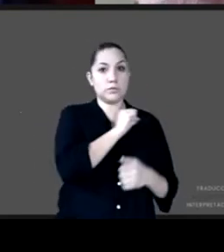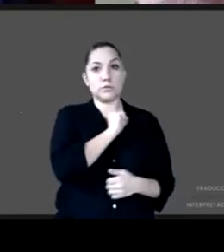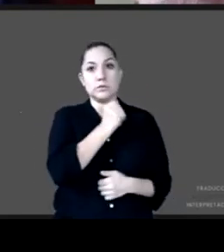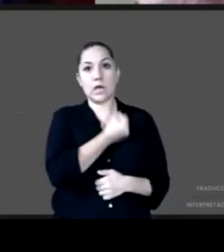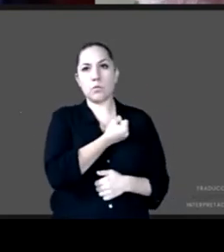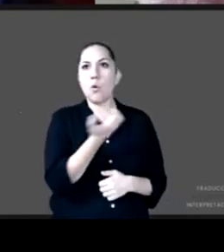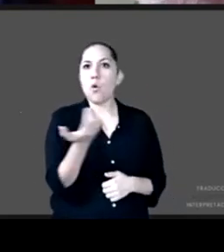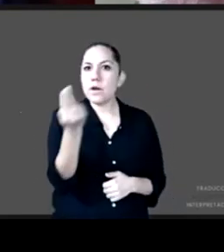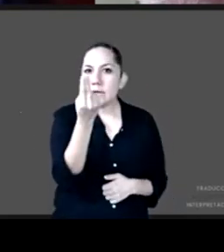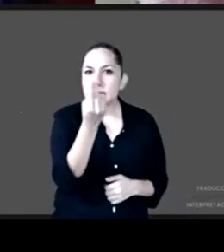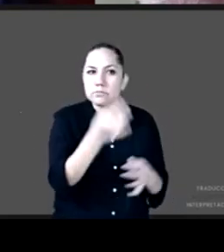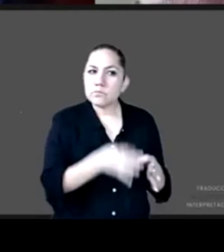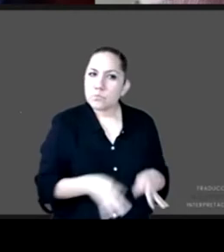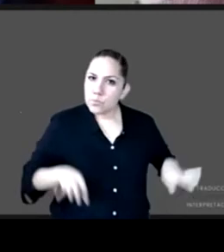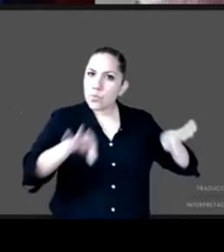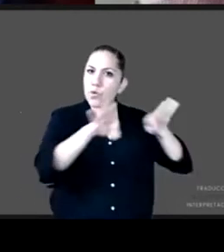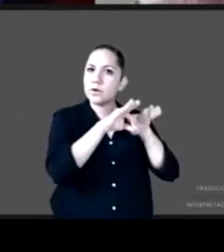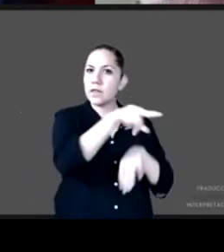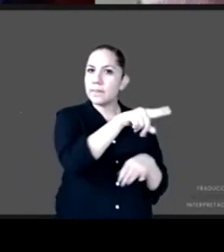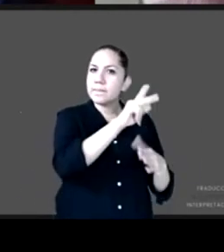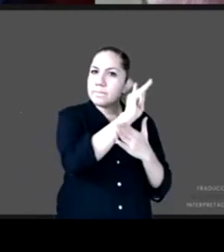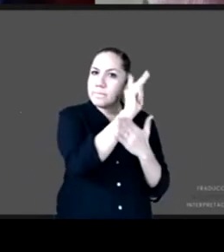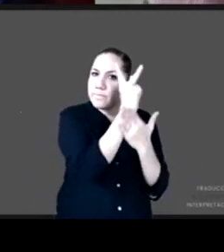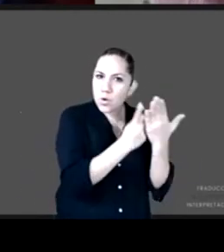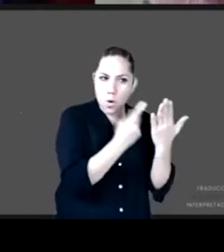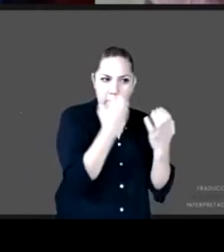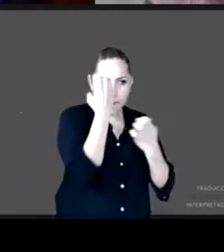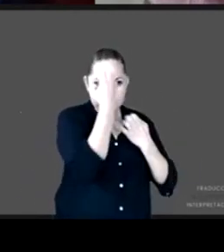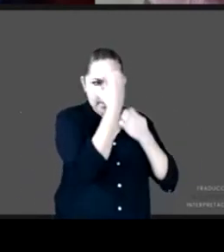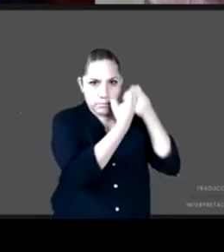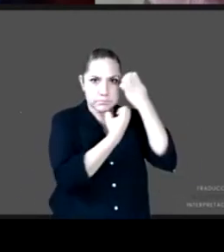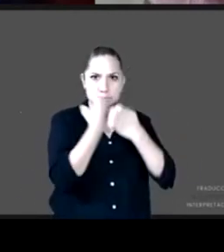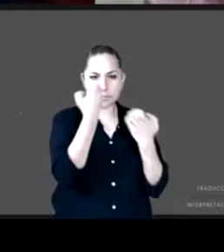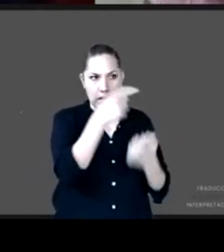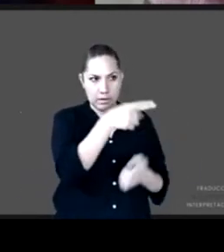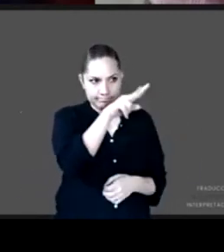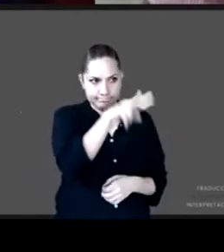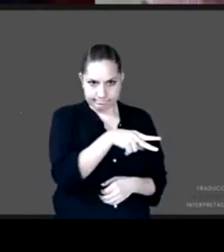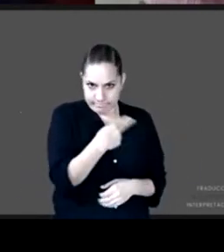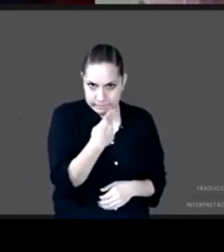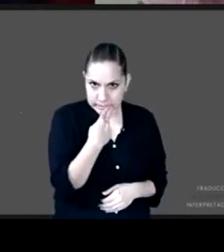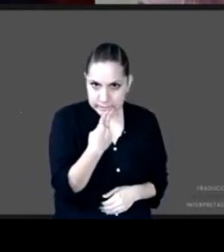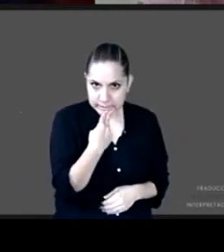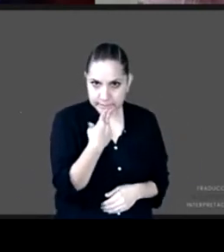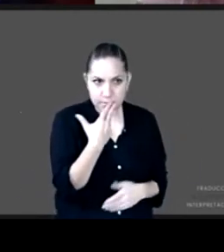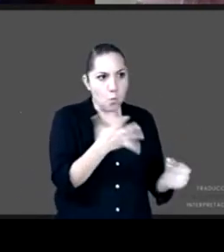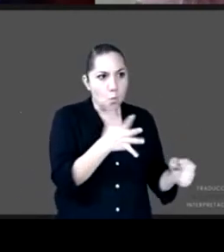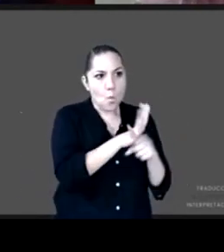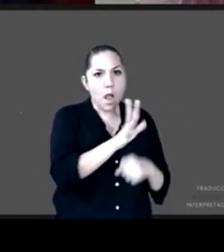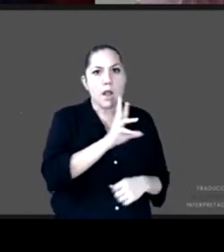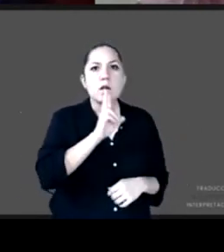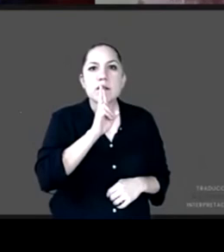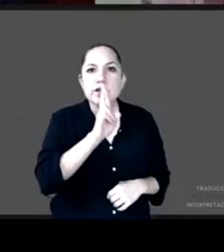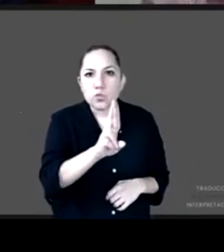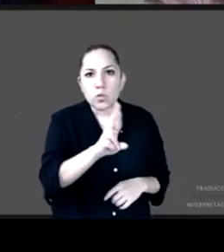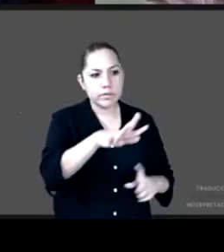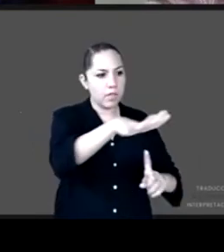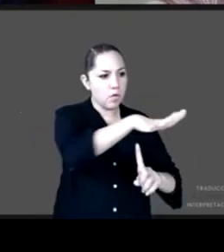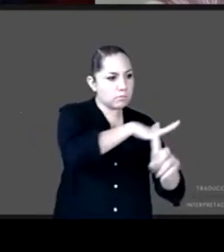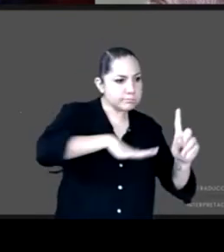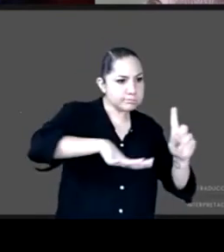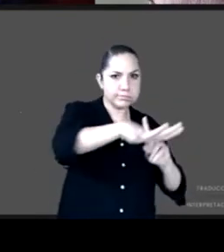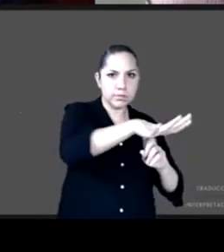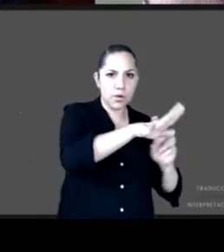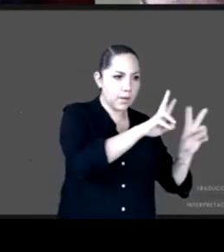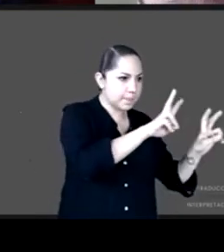a cómo ha sido este retorno de estas inversiones en temas de impacto de resultados por región por sector por zona